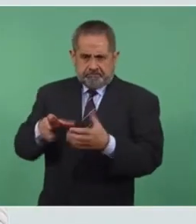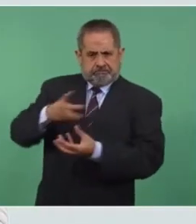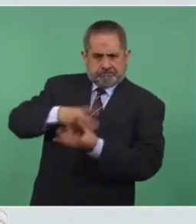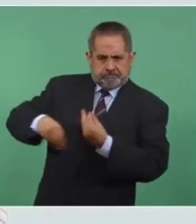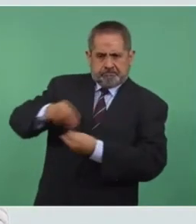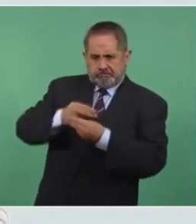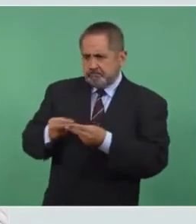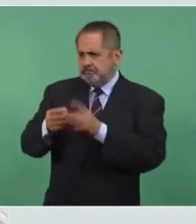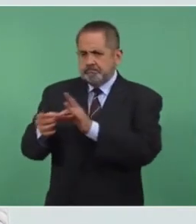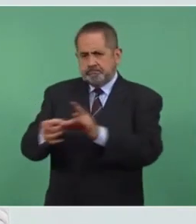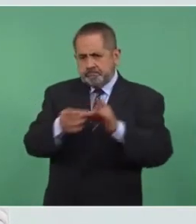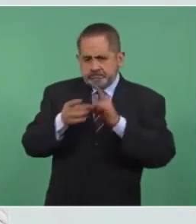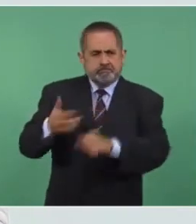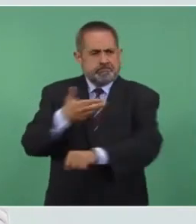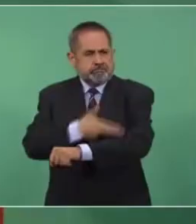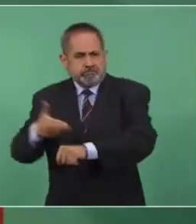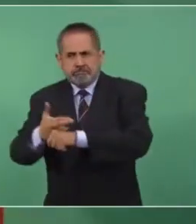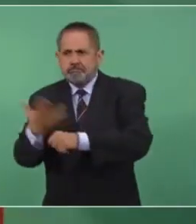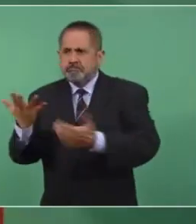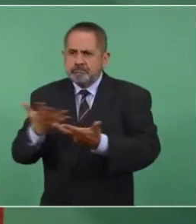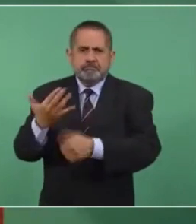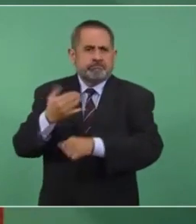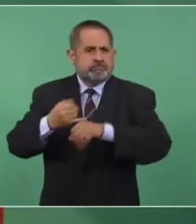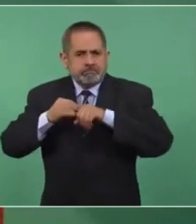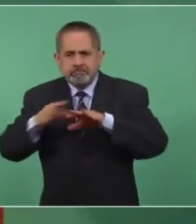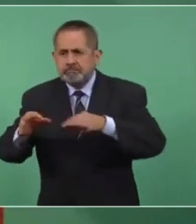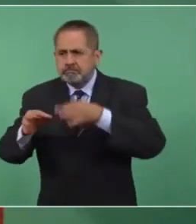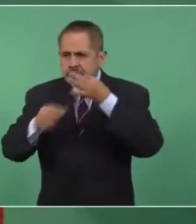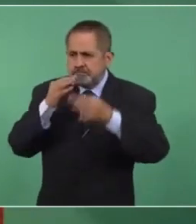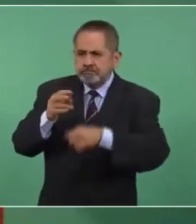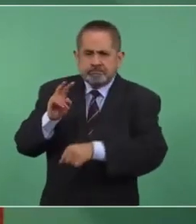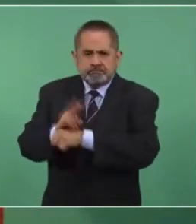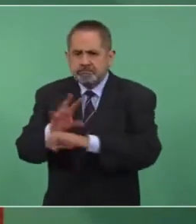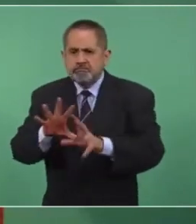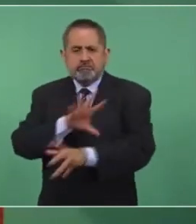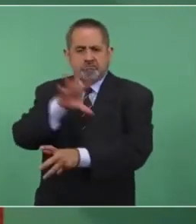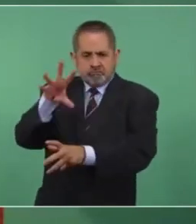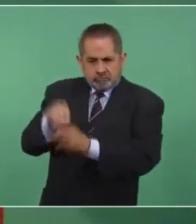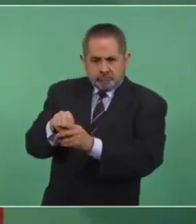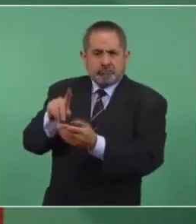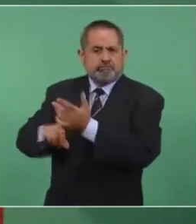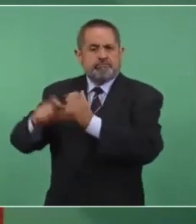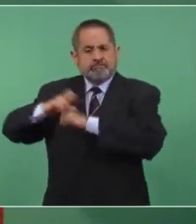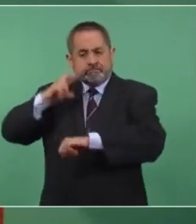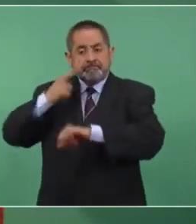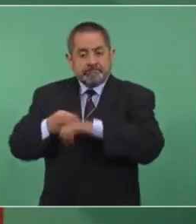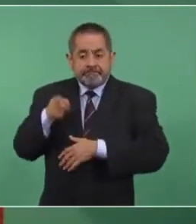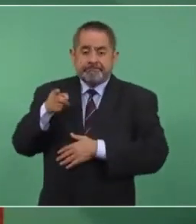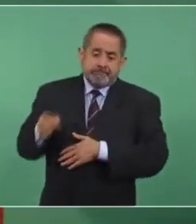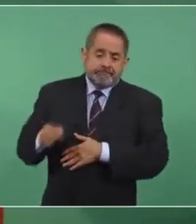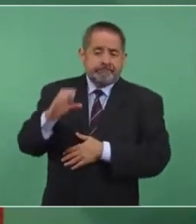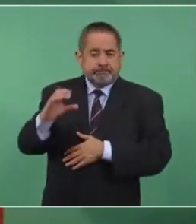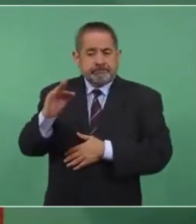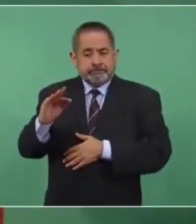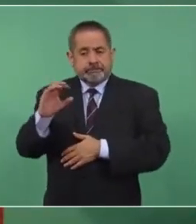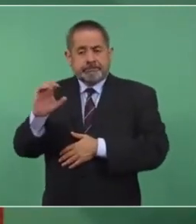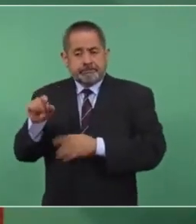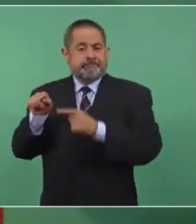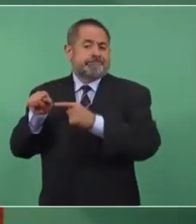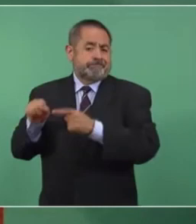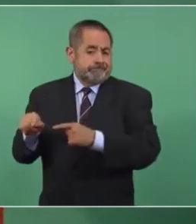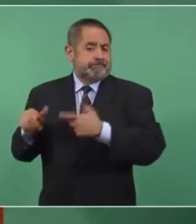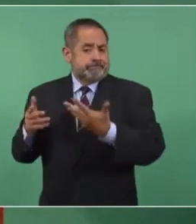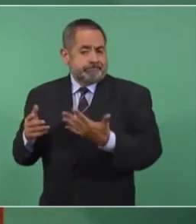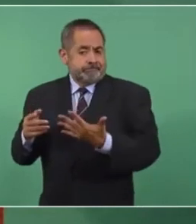distribución, transmisión, procuración, procura, quede integrado y que entre ellas, entre